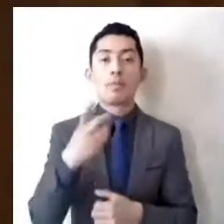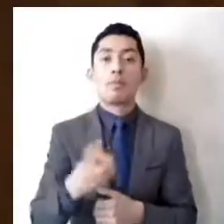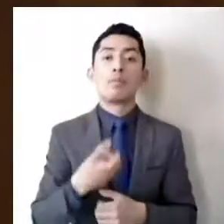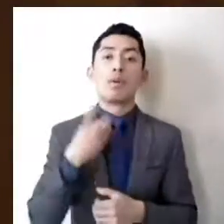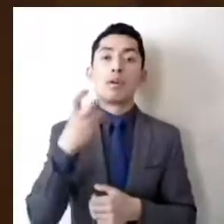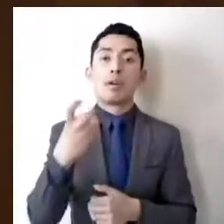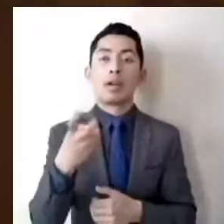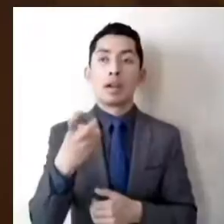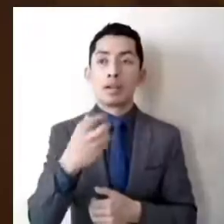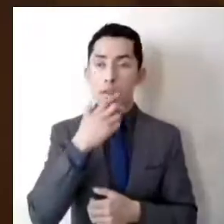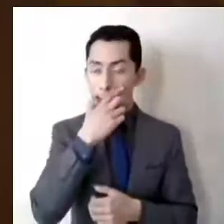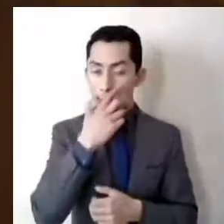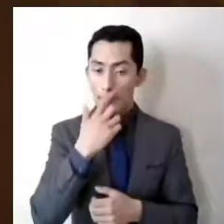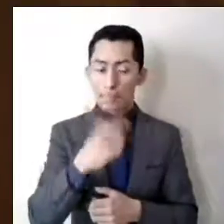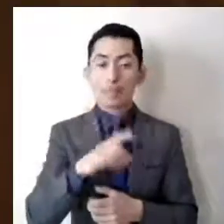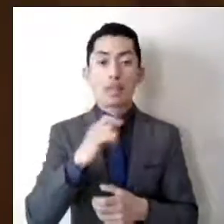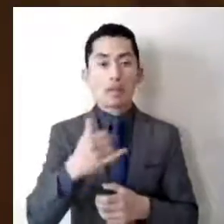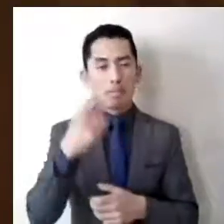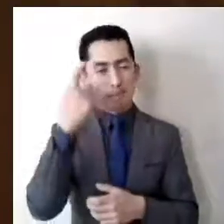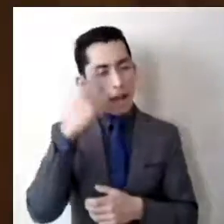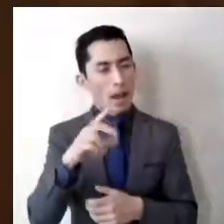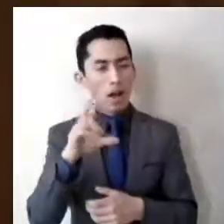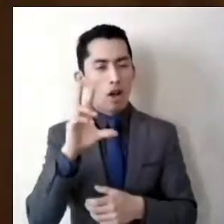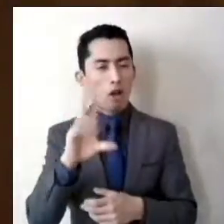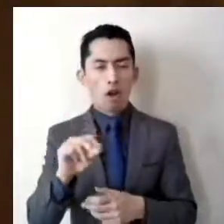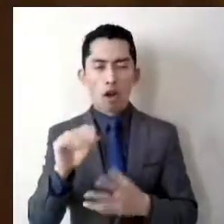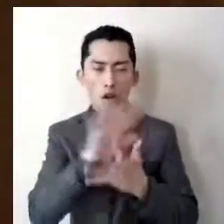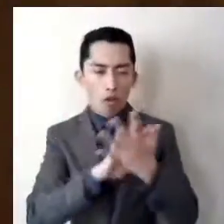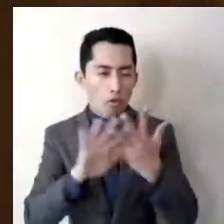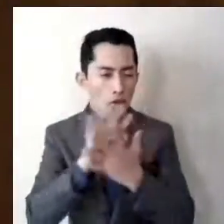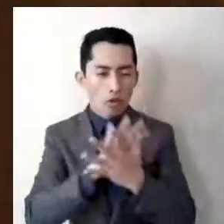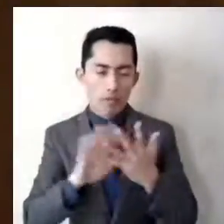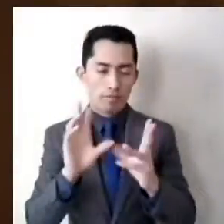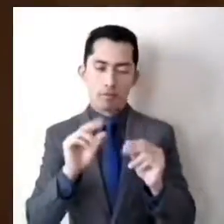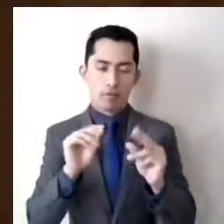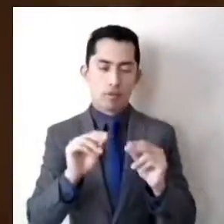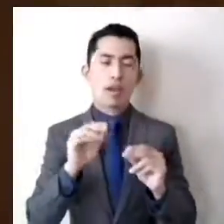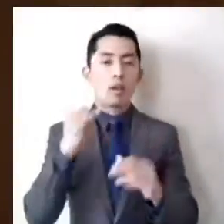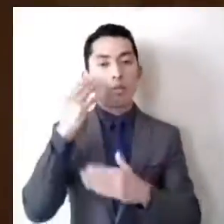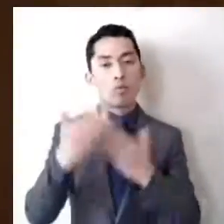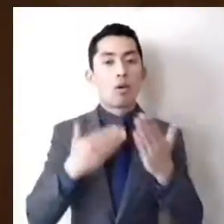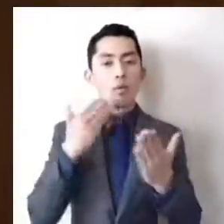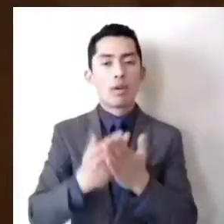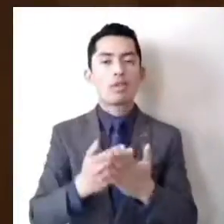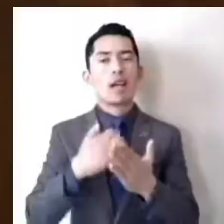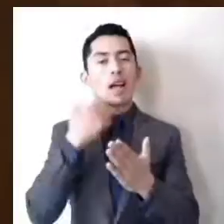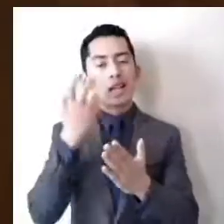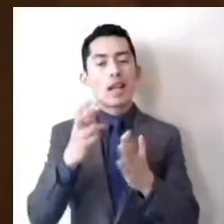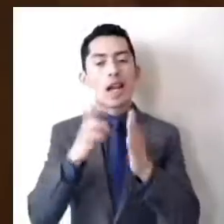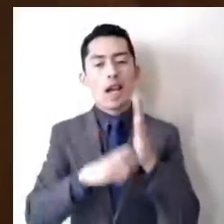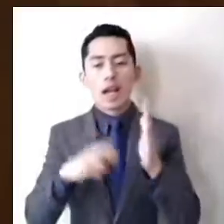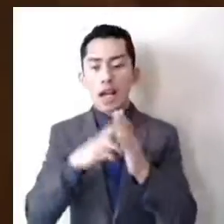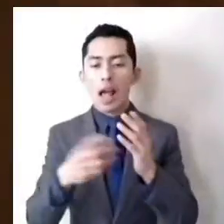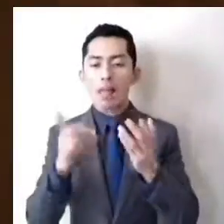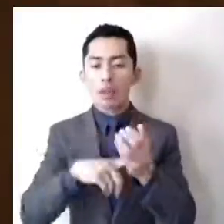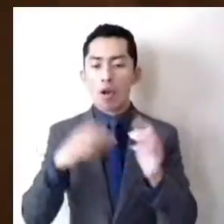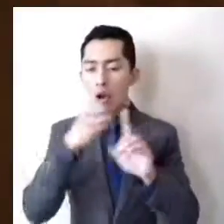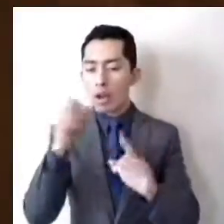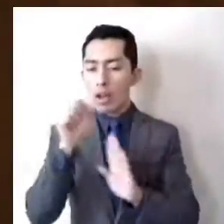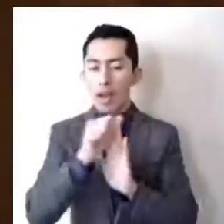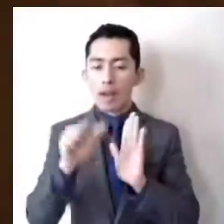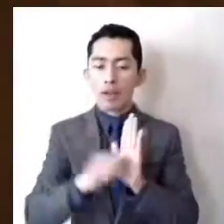y para evitar confusiones, se propone adecuar la redacción del artículo 61